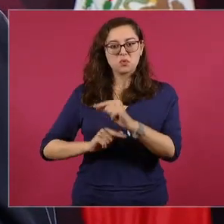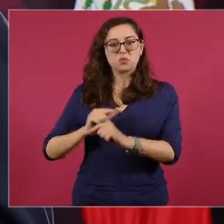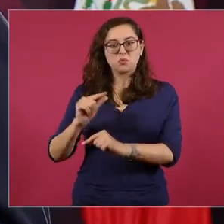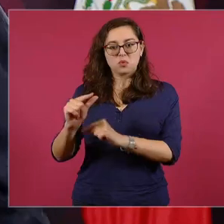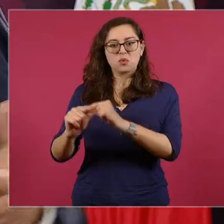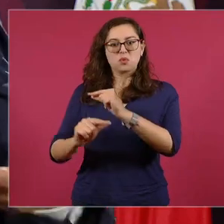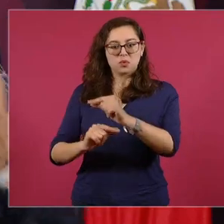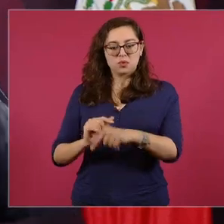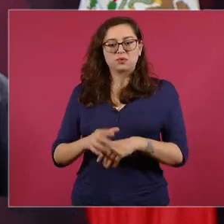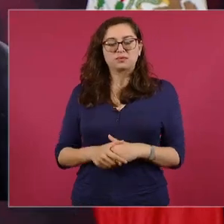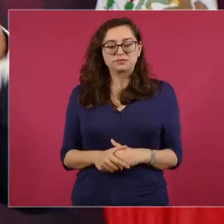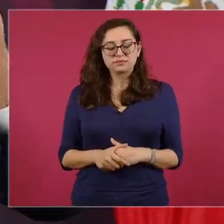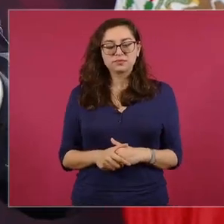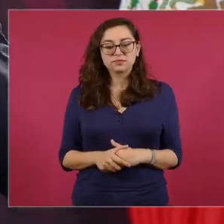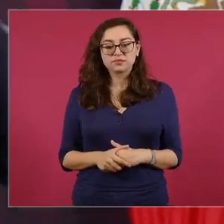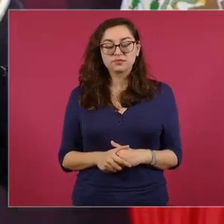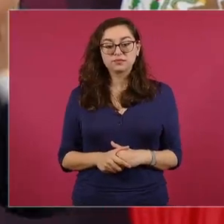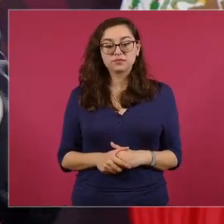México